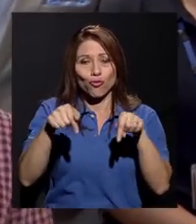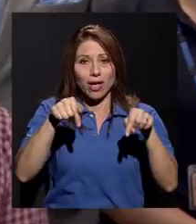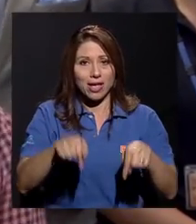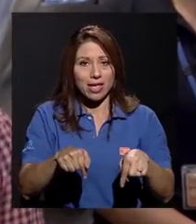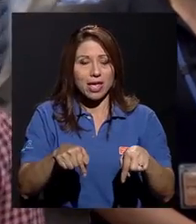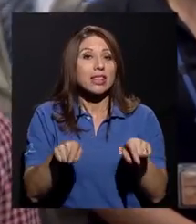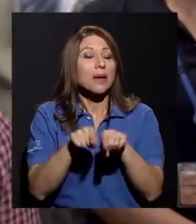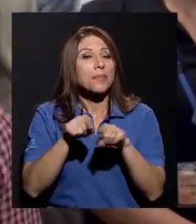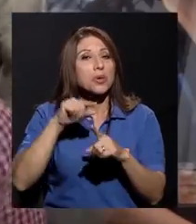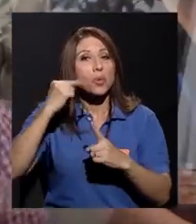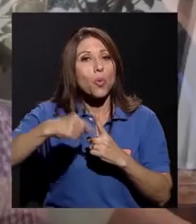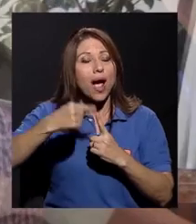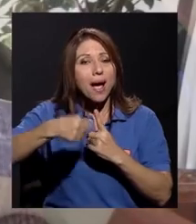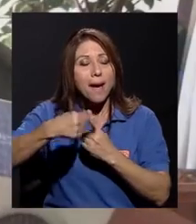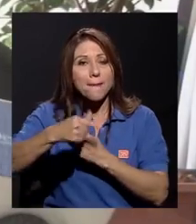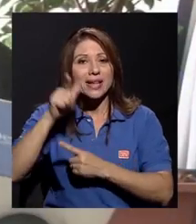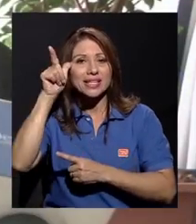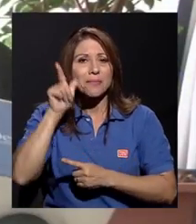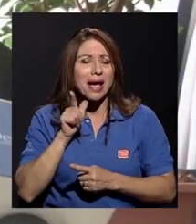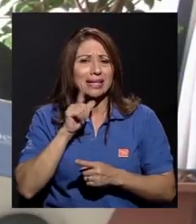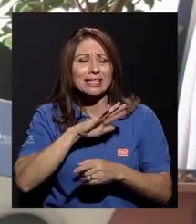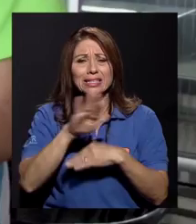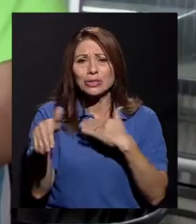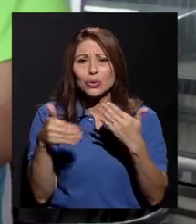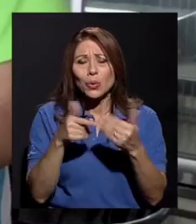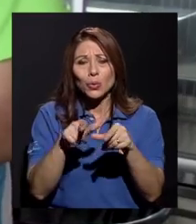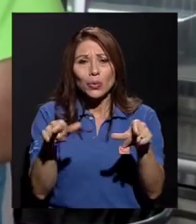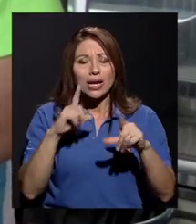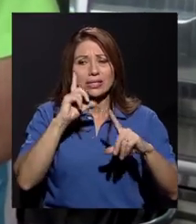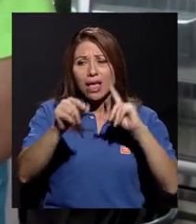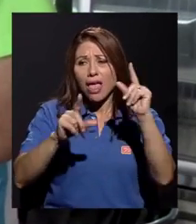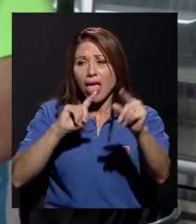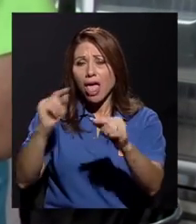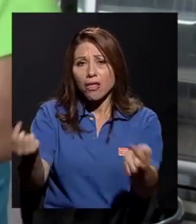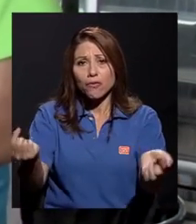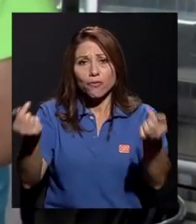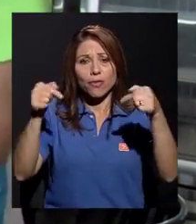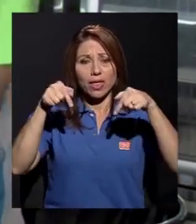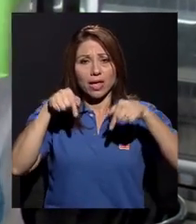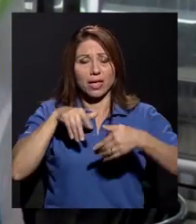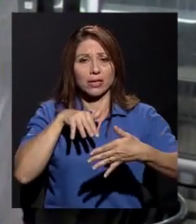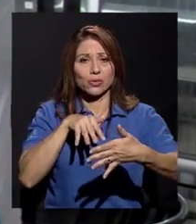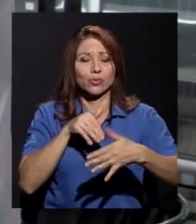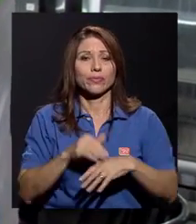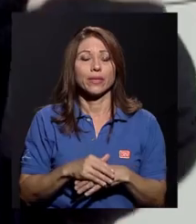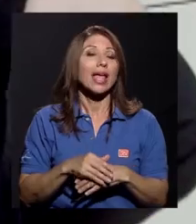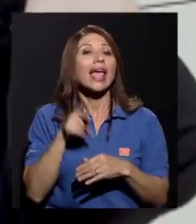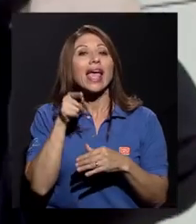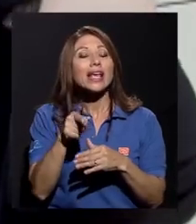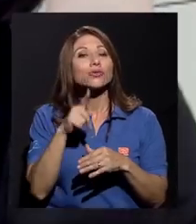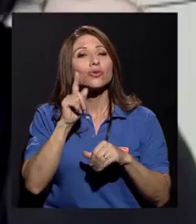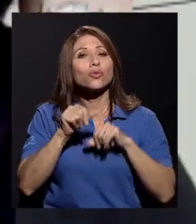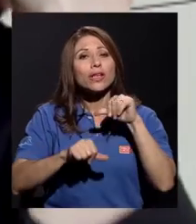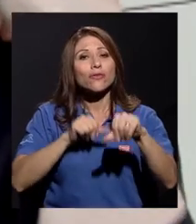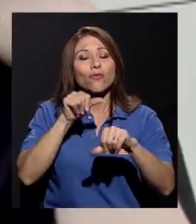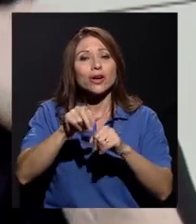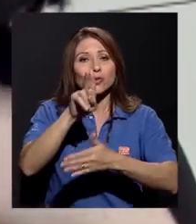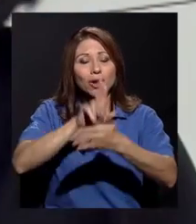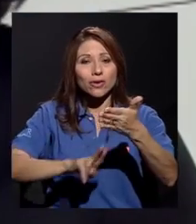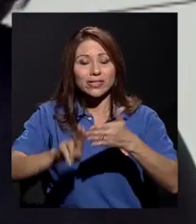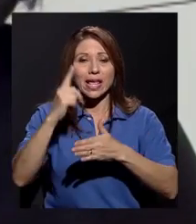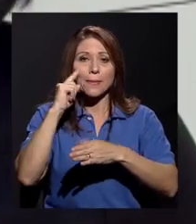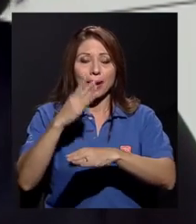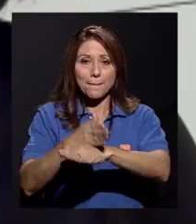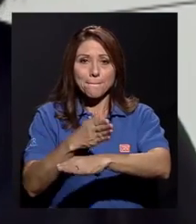de Guapi, de Limón, de todas las zonas alejadas del país. Esto es una parte de un esfuerzo sostenido de la universidad por la